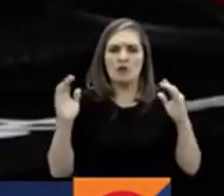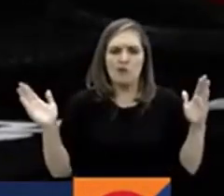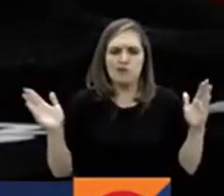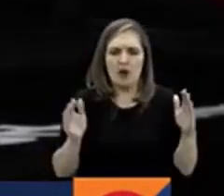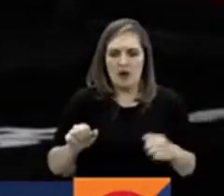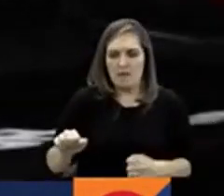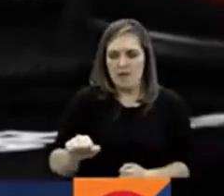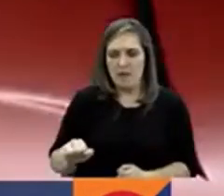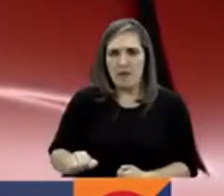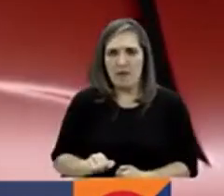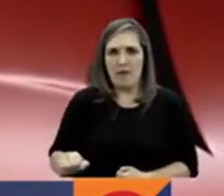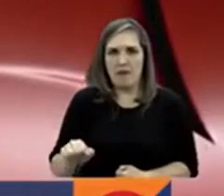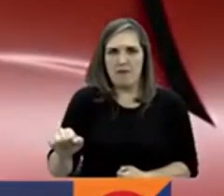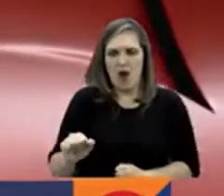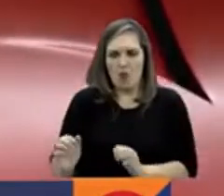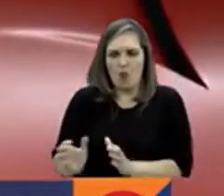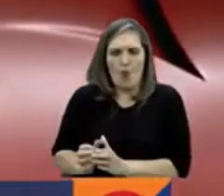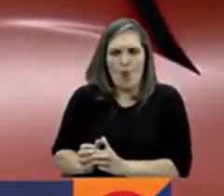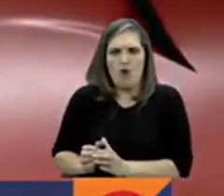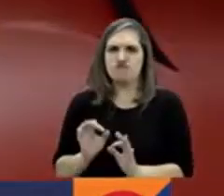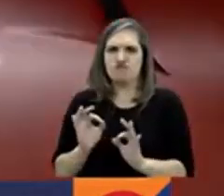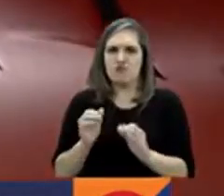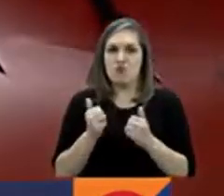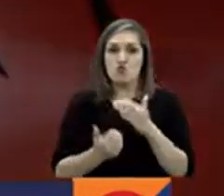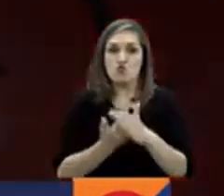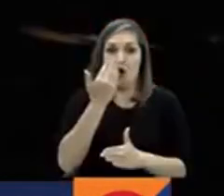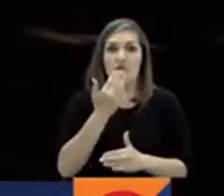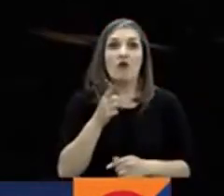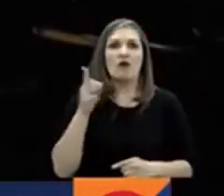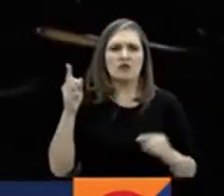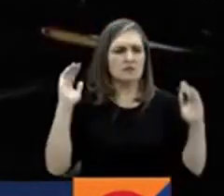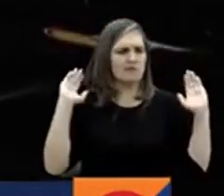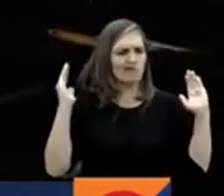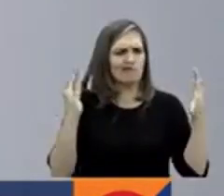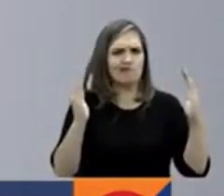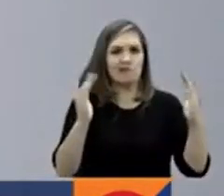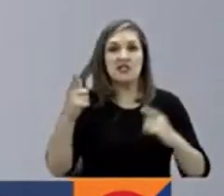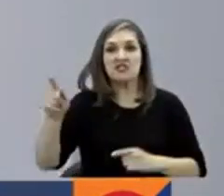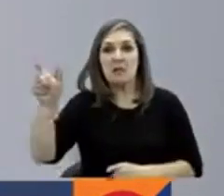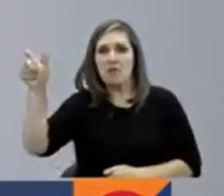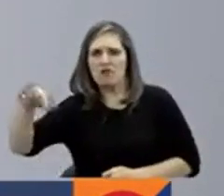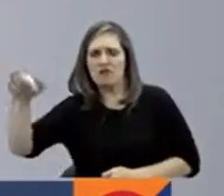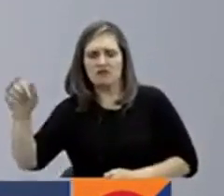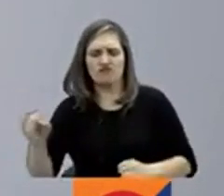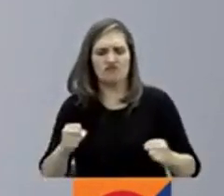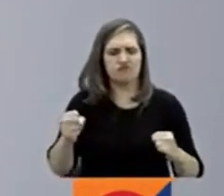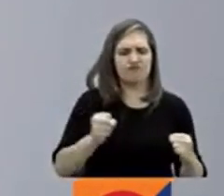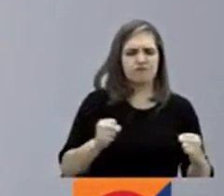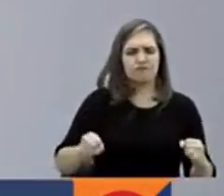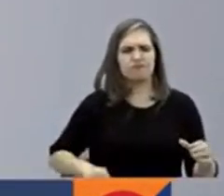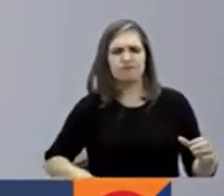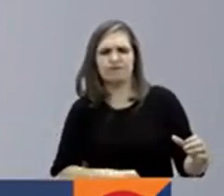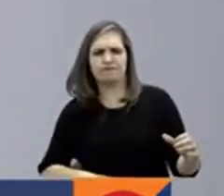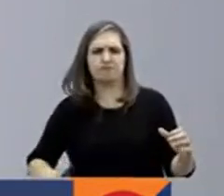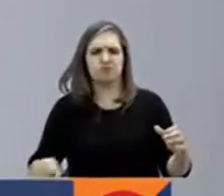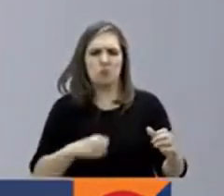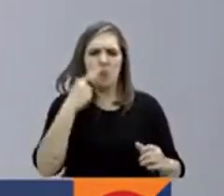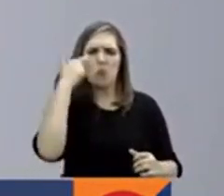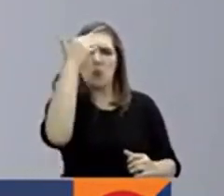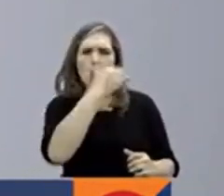cambios es mucho más compacta. Los pilotos Carlos Sainz y Charles Leclerc probaron el carro en la pista... Vivimos en un mundo